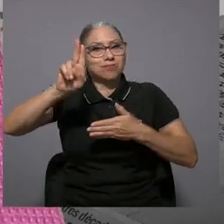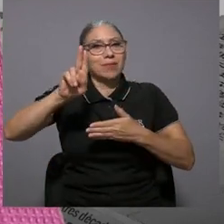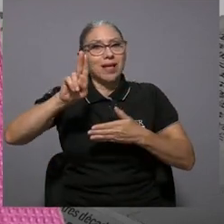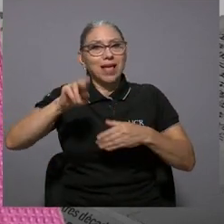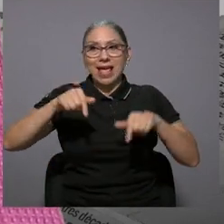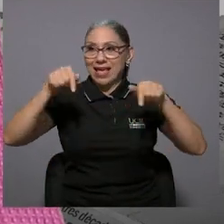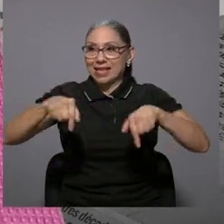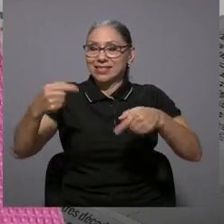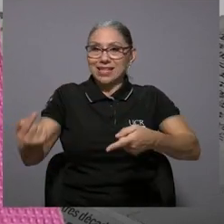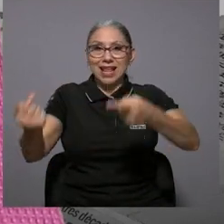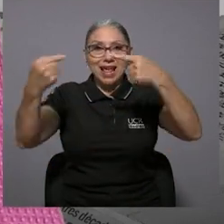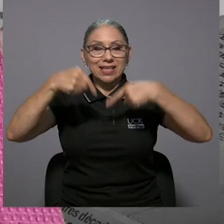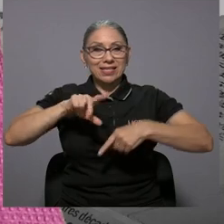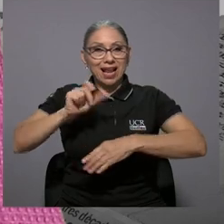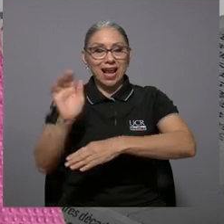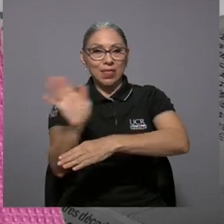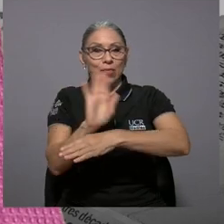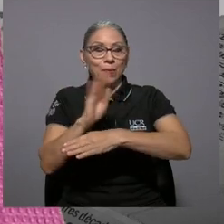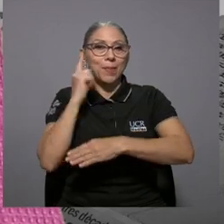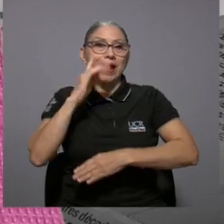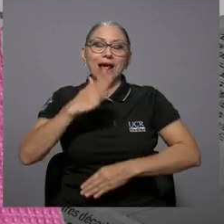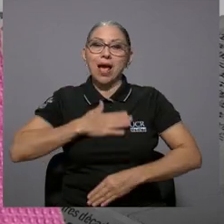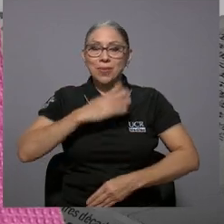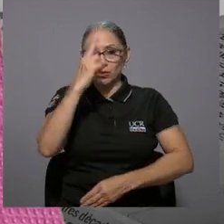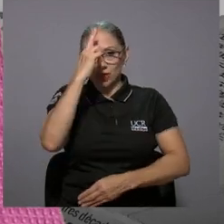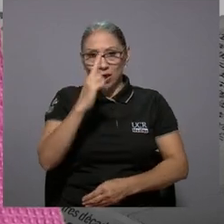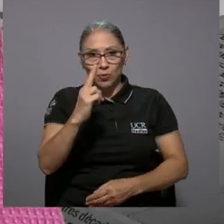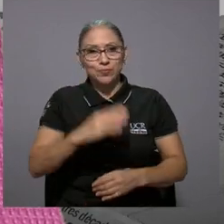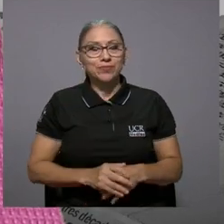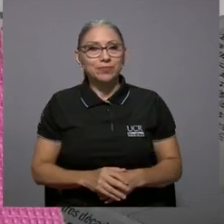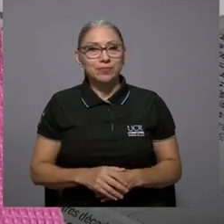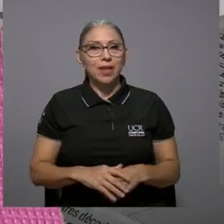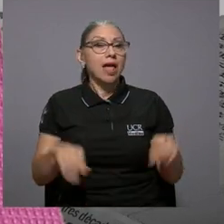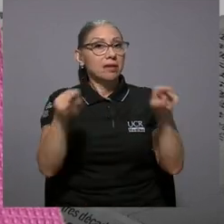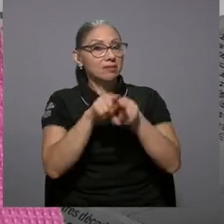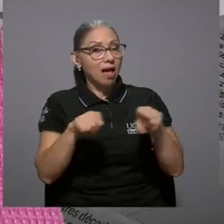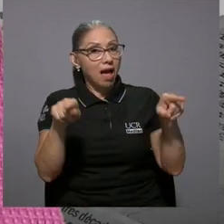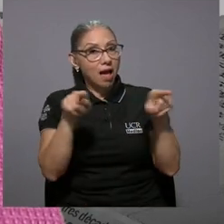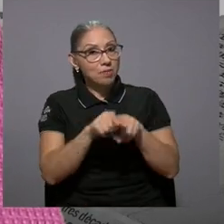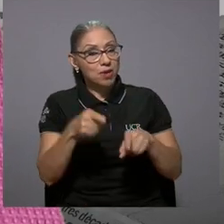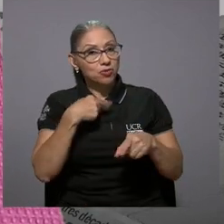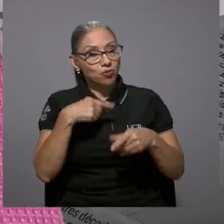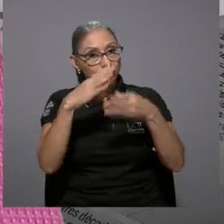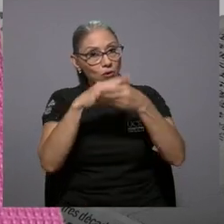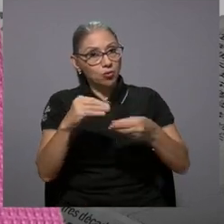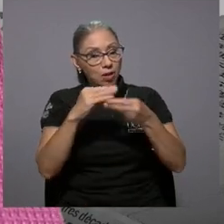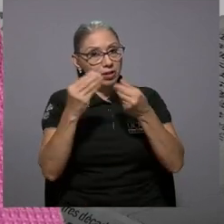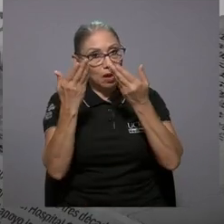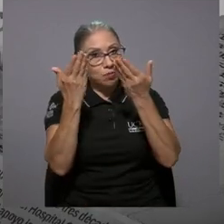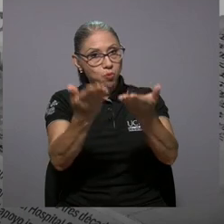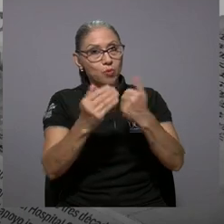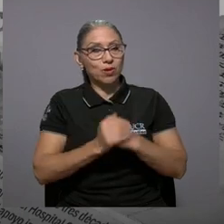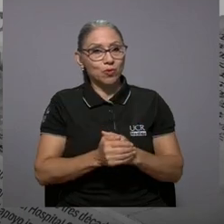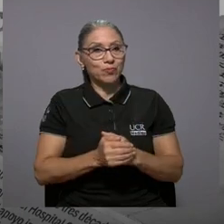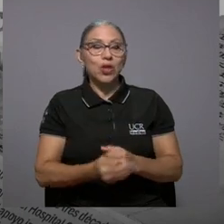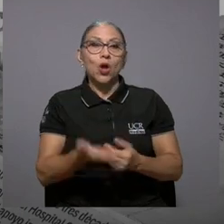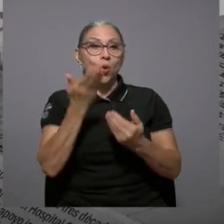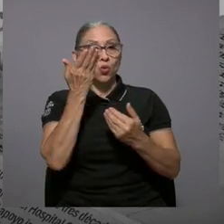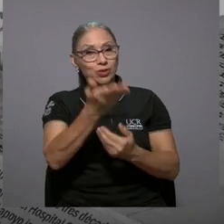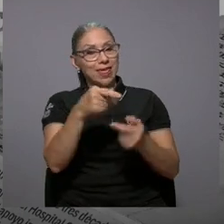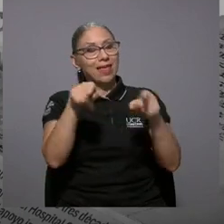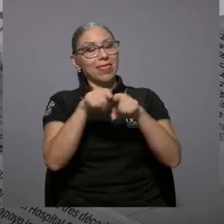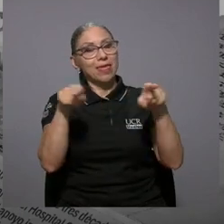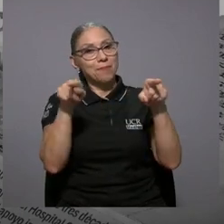amor que le tengo al alma mater, estar en este canal es para mí más bien un gran honor. También déjenme